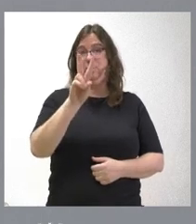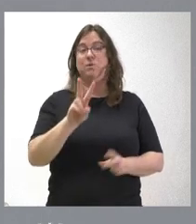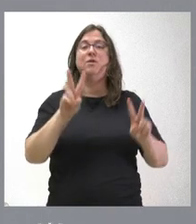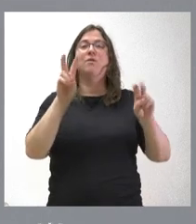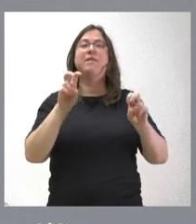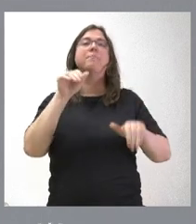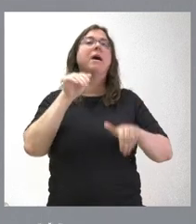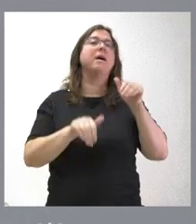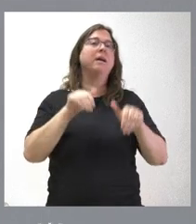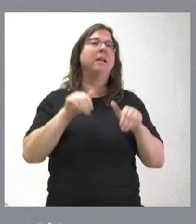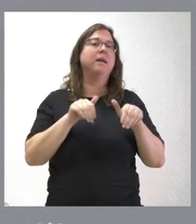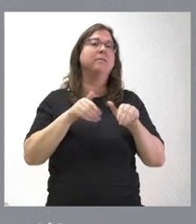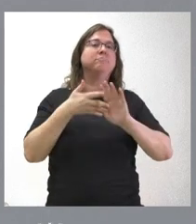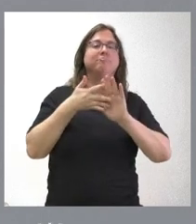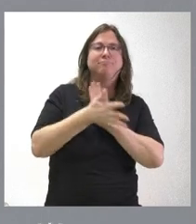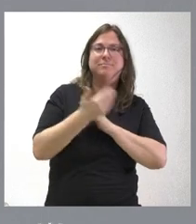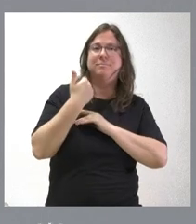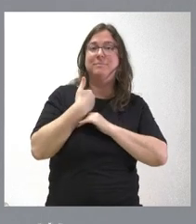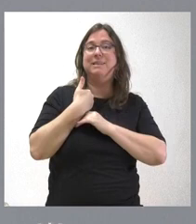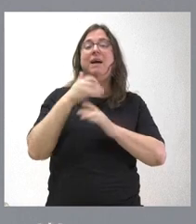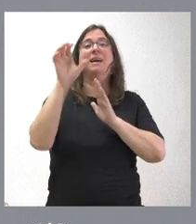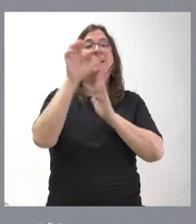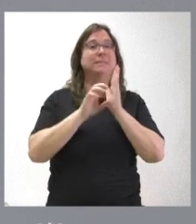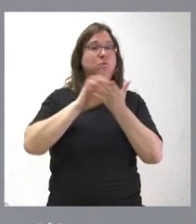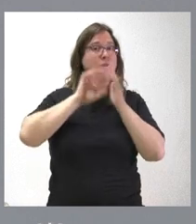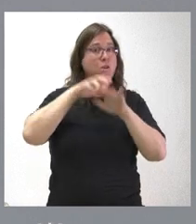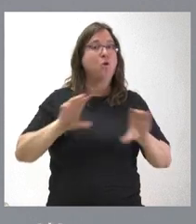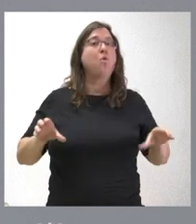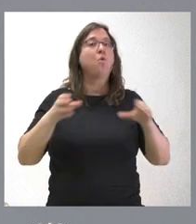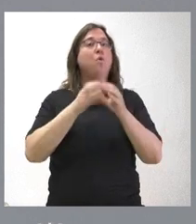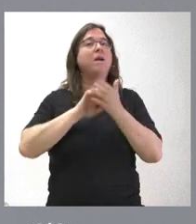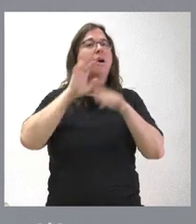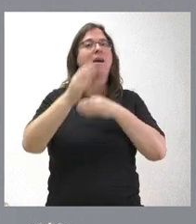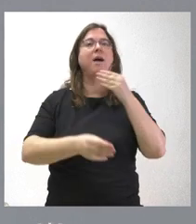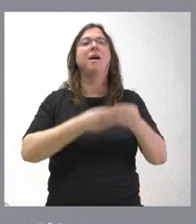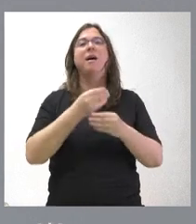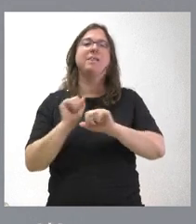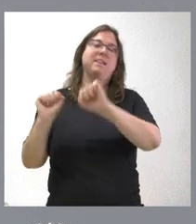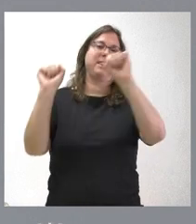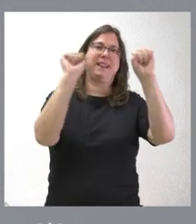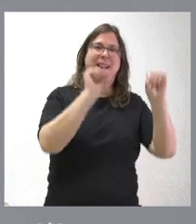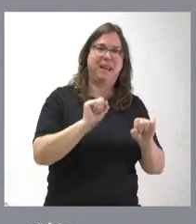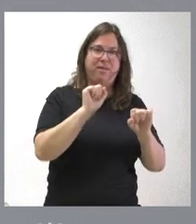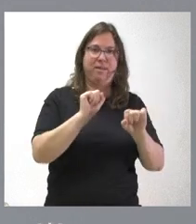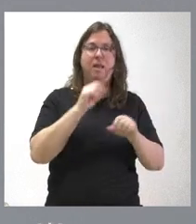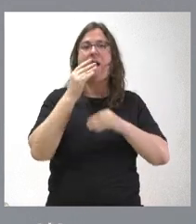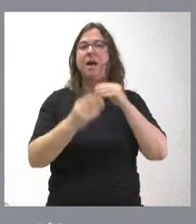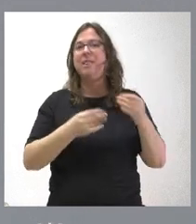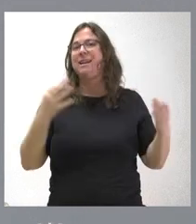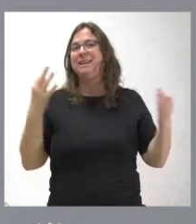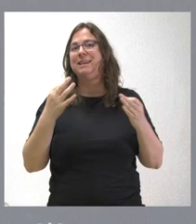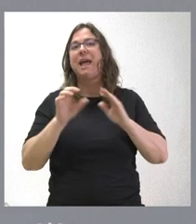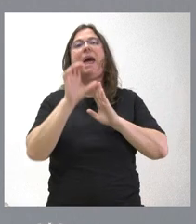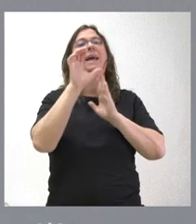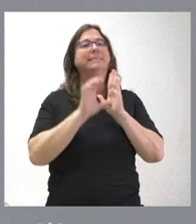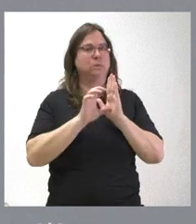electorales, esto está definido en el Estatuto de Autonomía de Castilla y León y, por tanto, la Junta de Castilla lo que tiene que hacer es definir y defender y aplicar el Estatuto